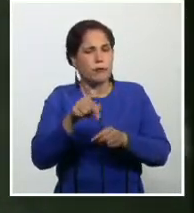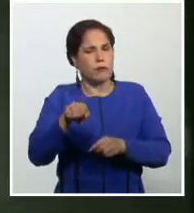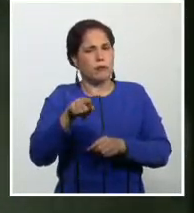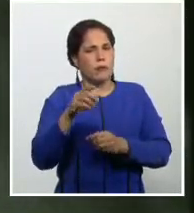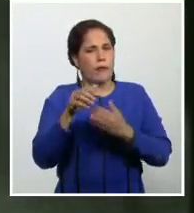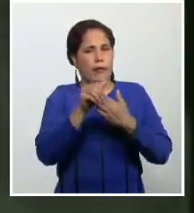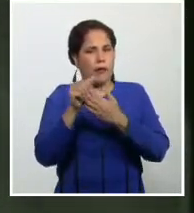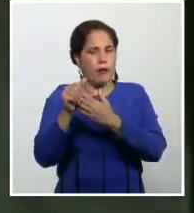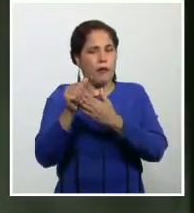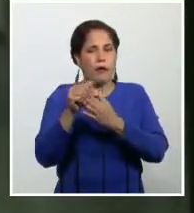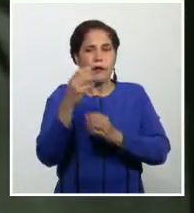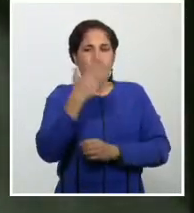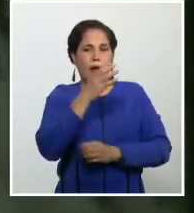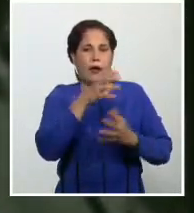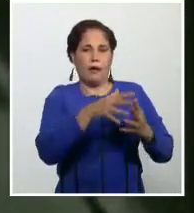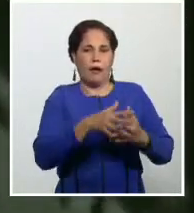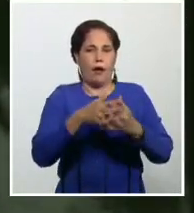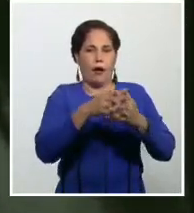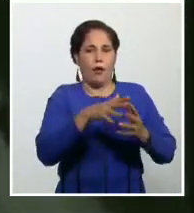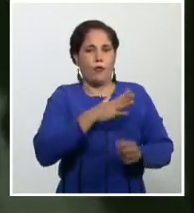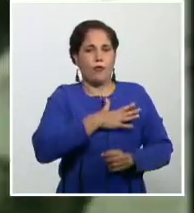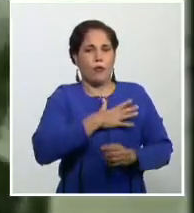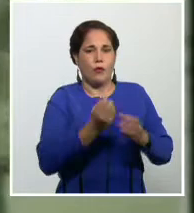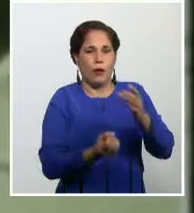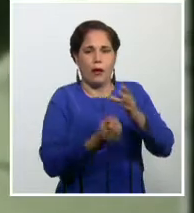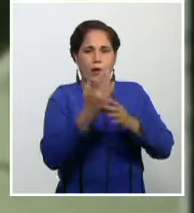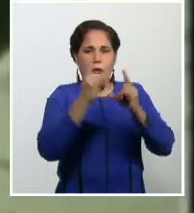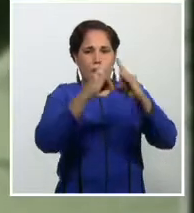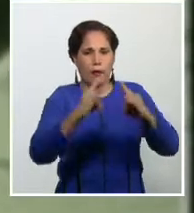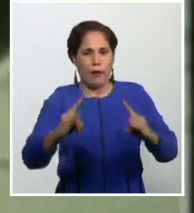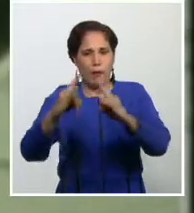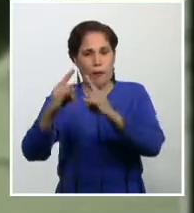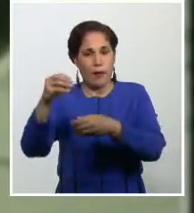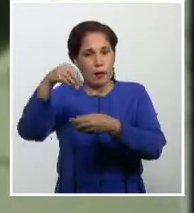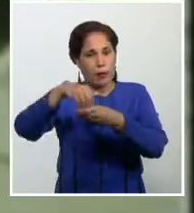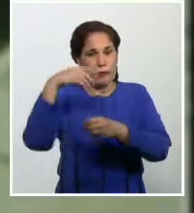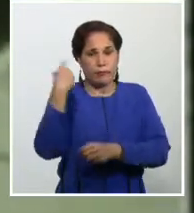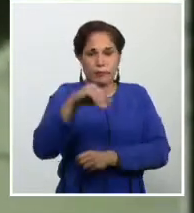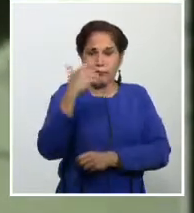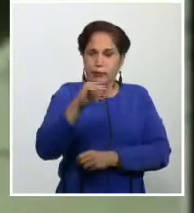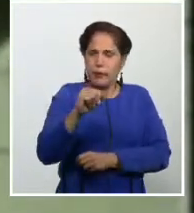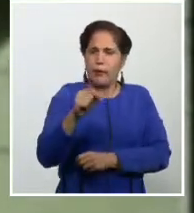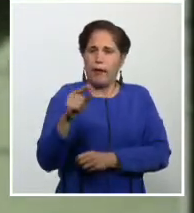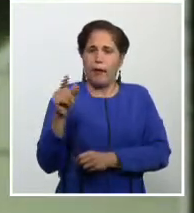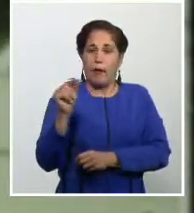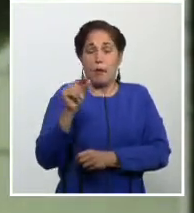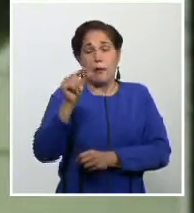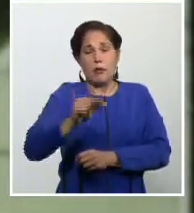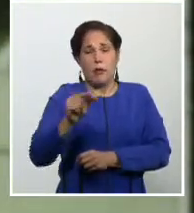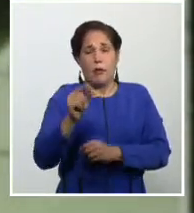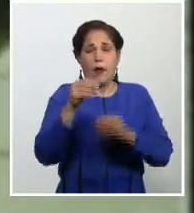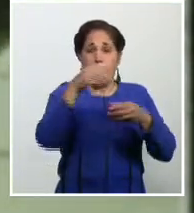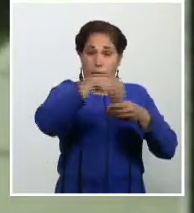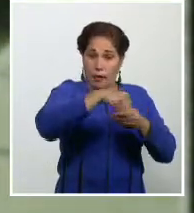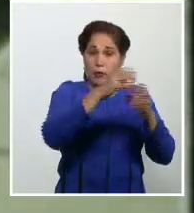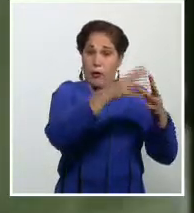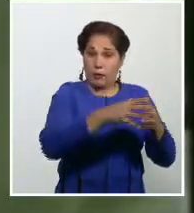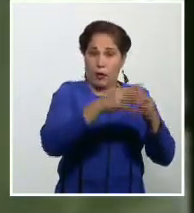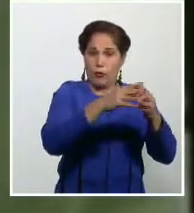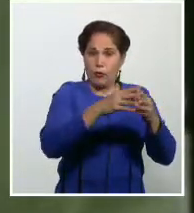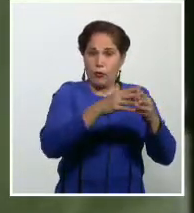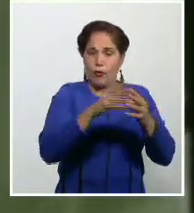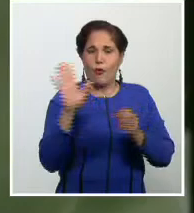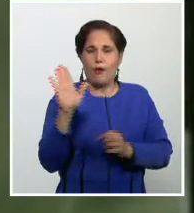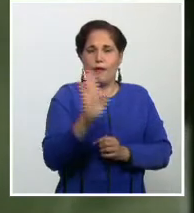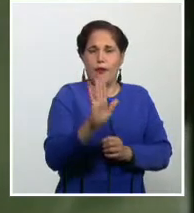desde Estados Unidos, la creación de campamentos de entrenamiento de emigrados cubanos en la Florida, Panamá